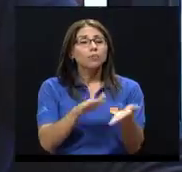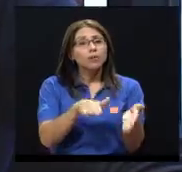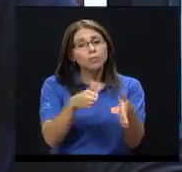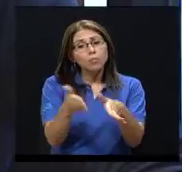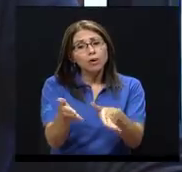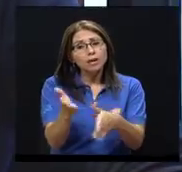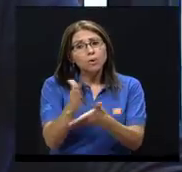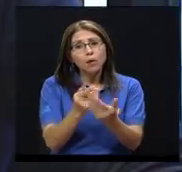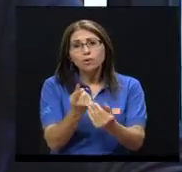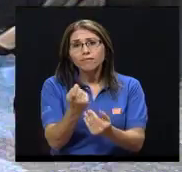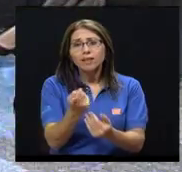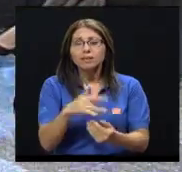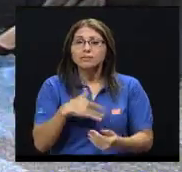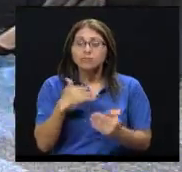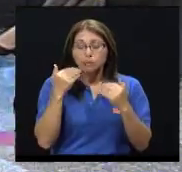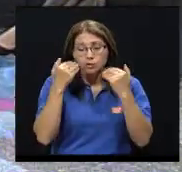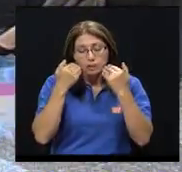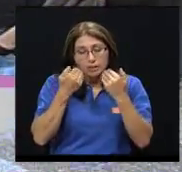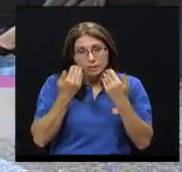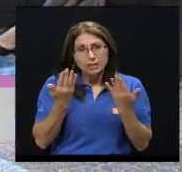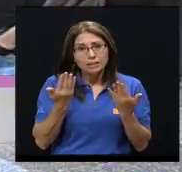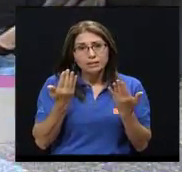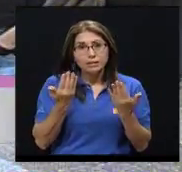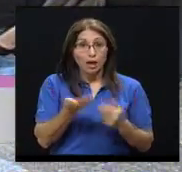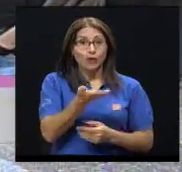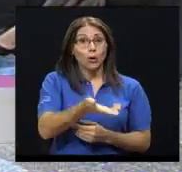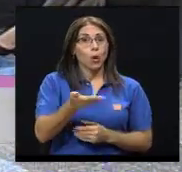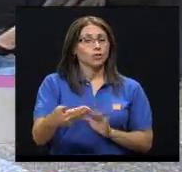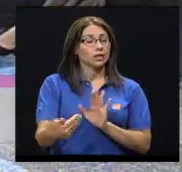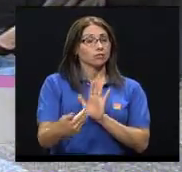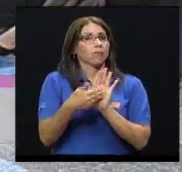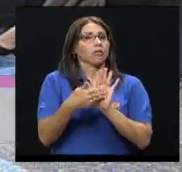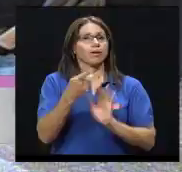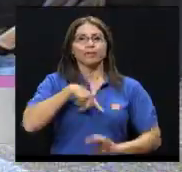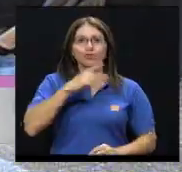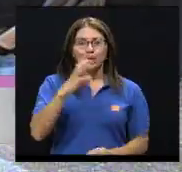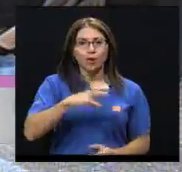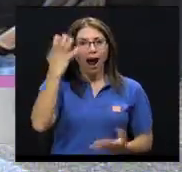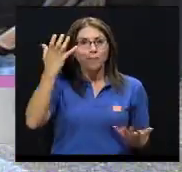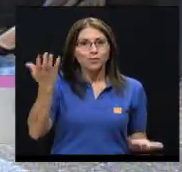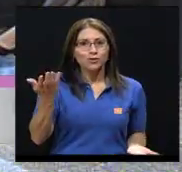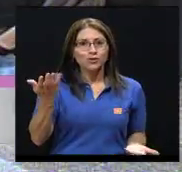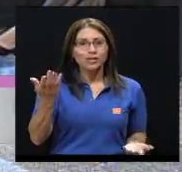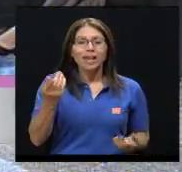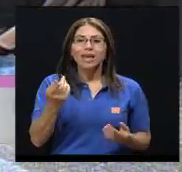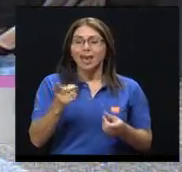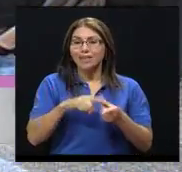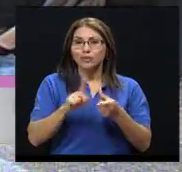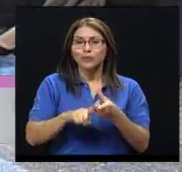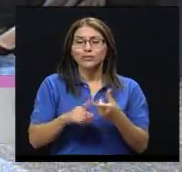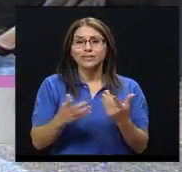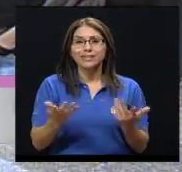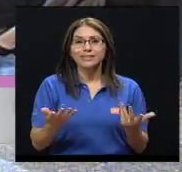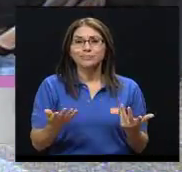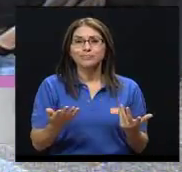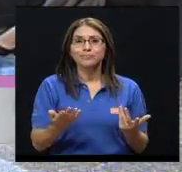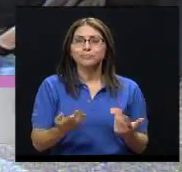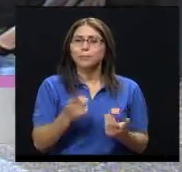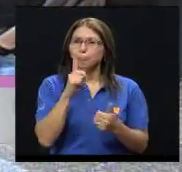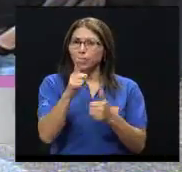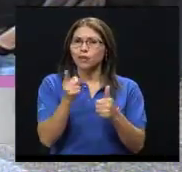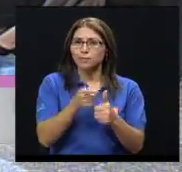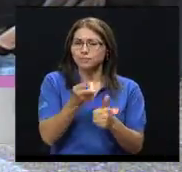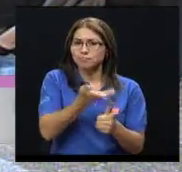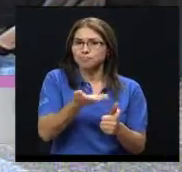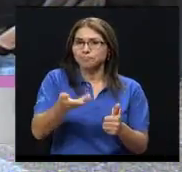sentimos tristes, ante las cosas que nos hacen daño nos enojamos. Entonces, una primera